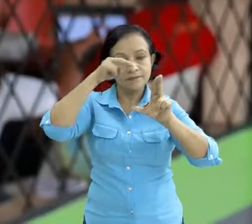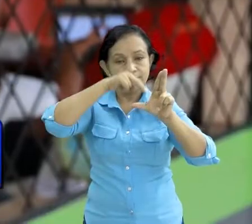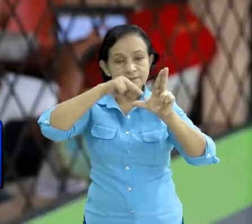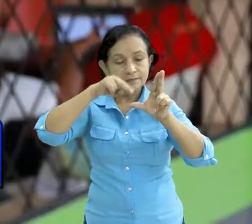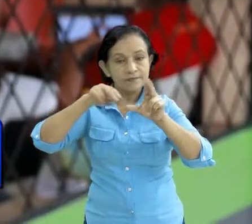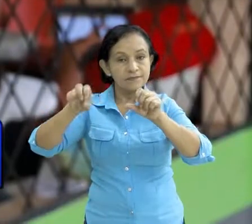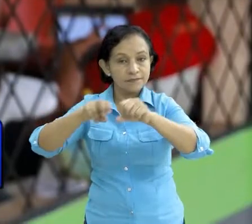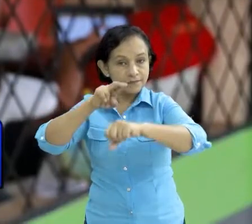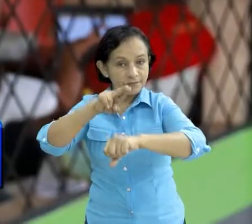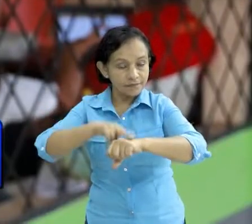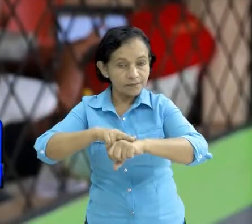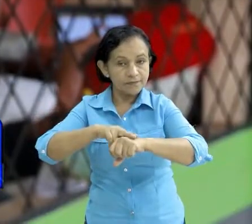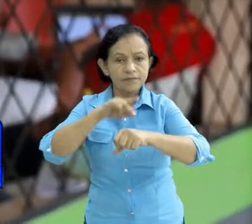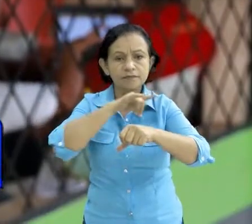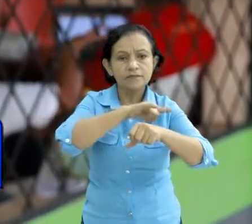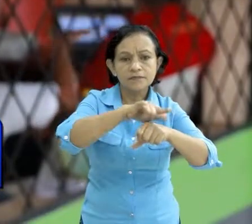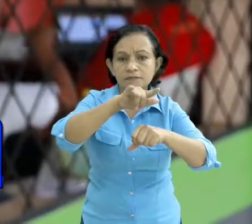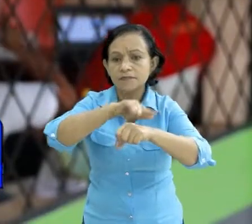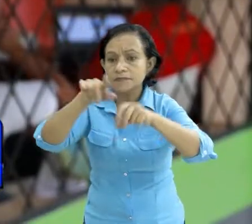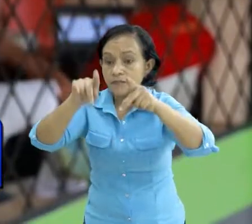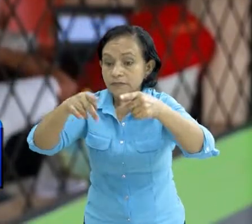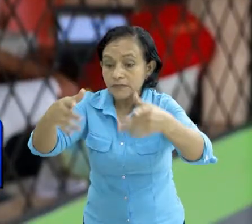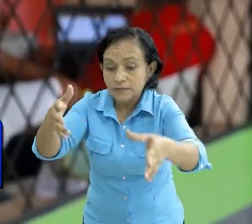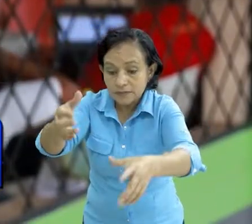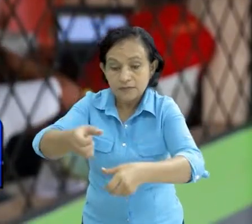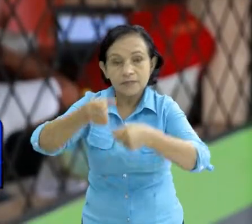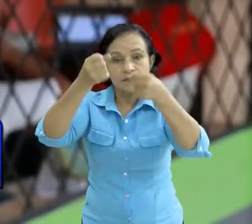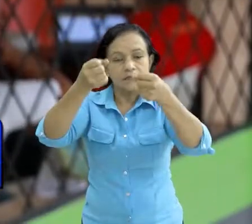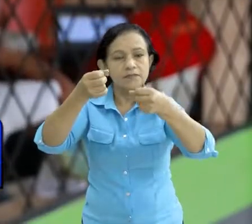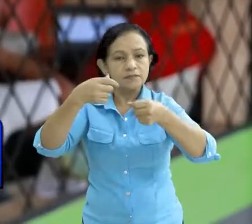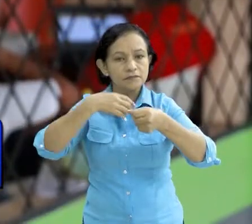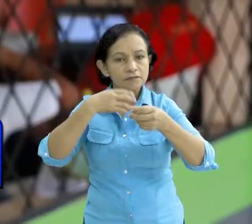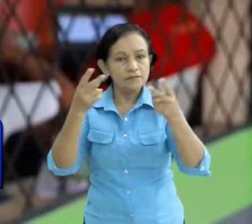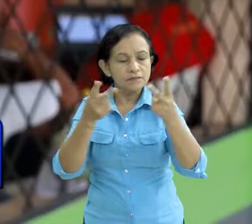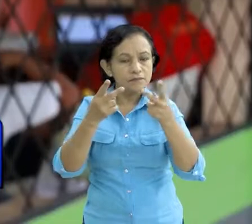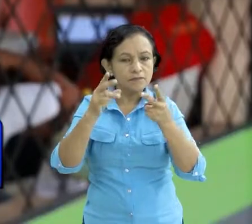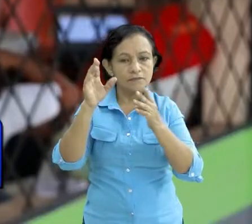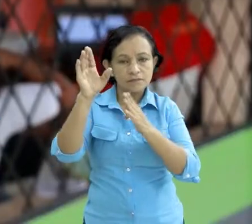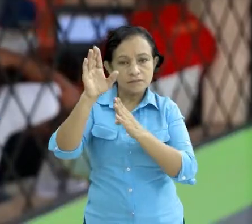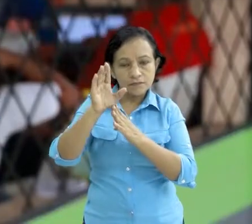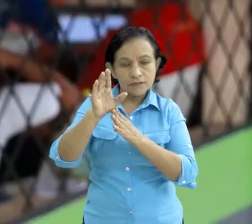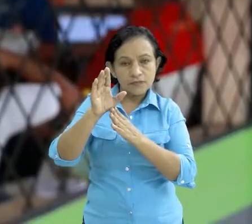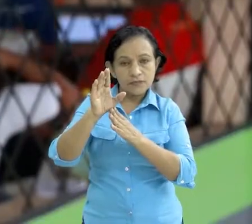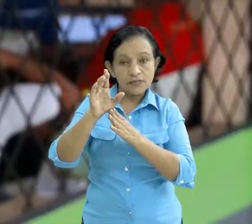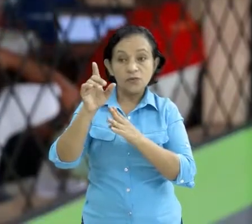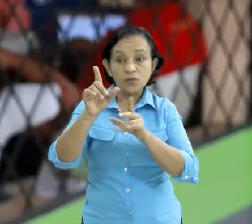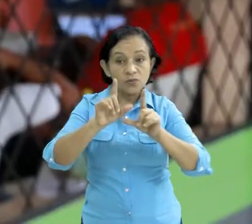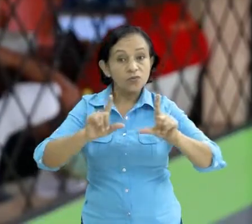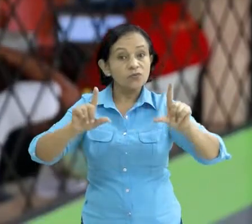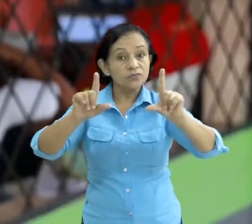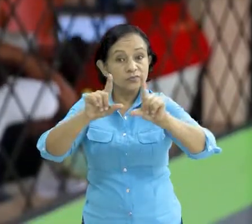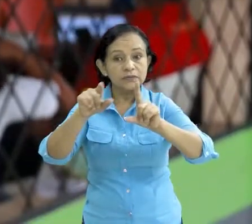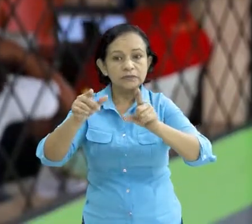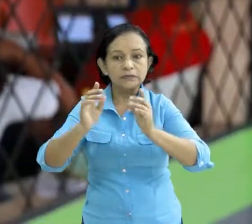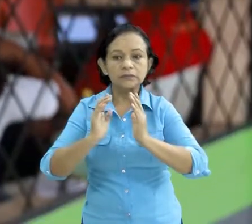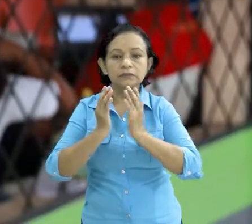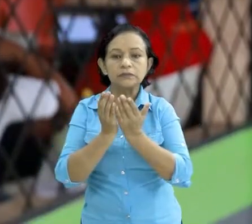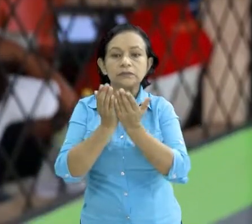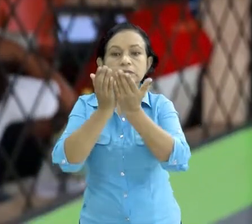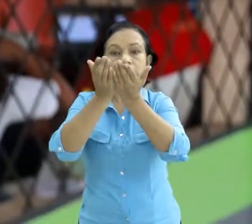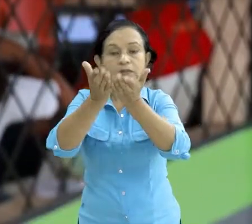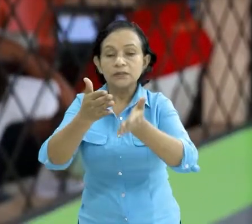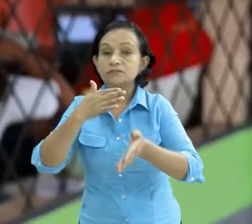nacional de búsqueda y rescate ya que donde nosotros vivimos en Corinto es una zona costera muy